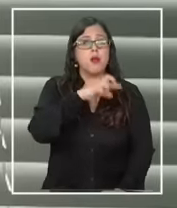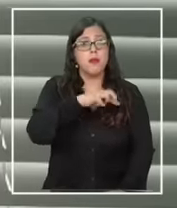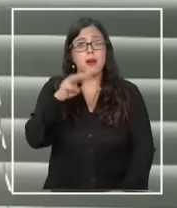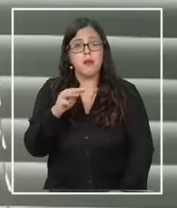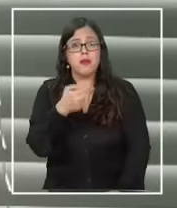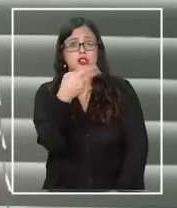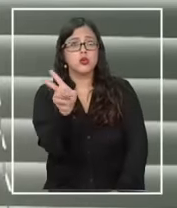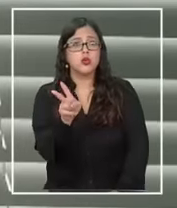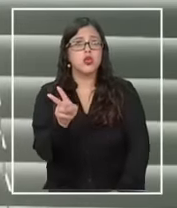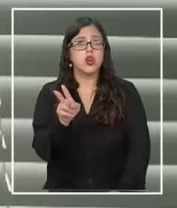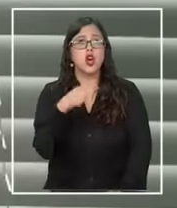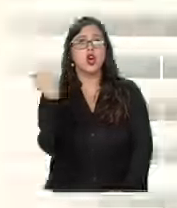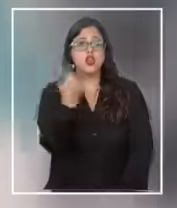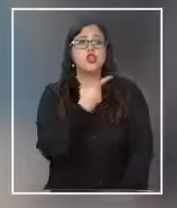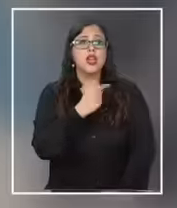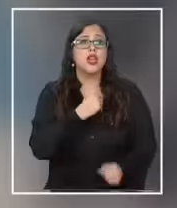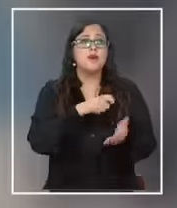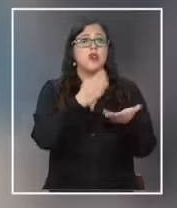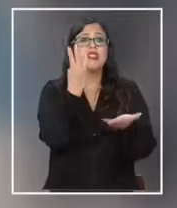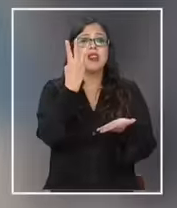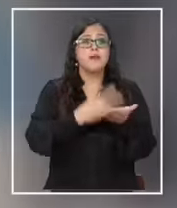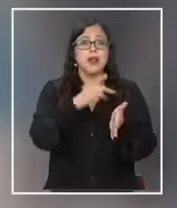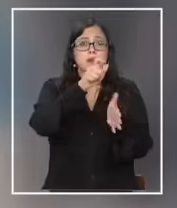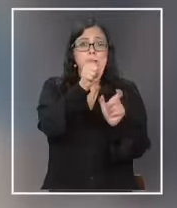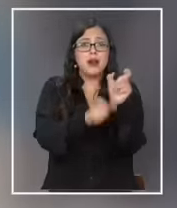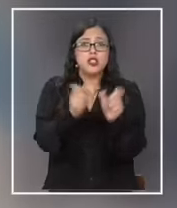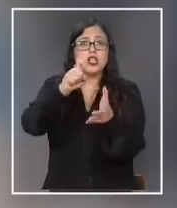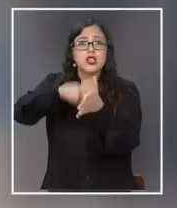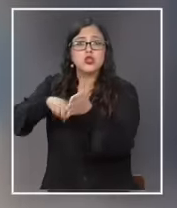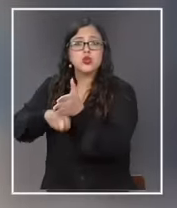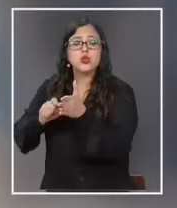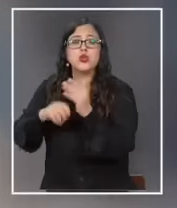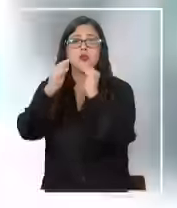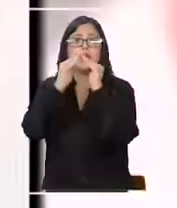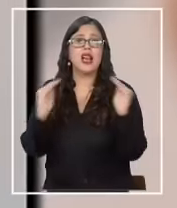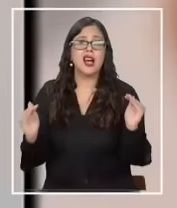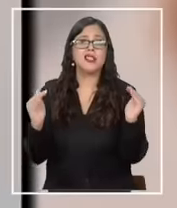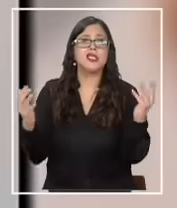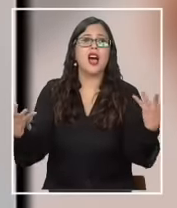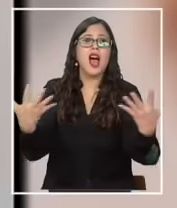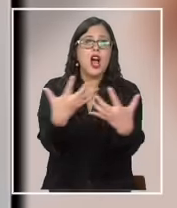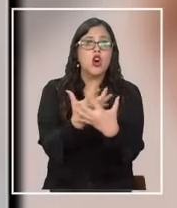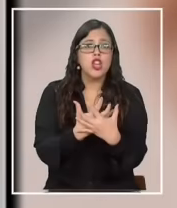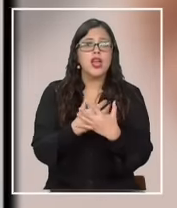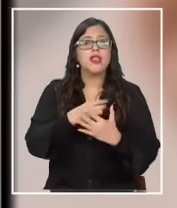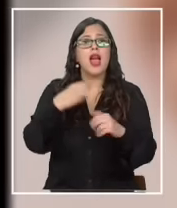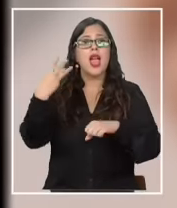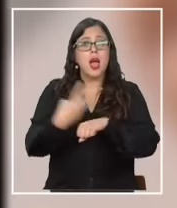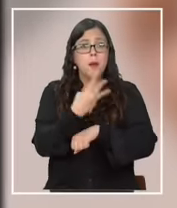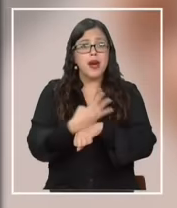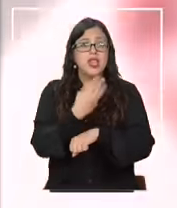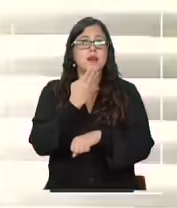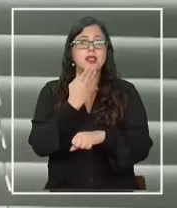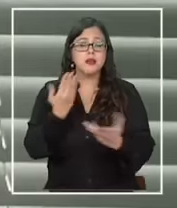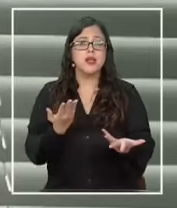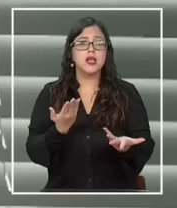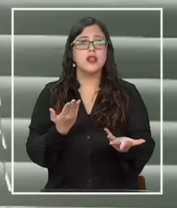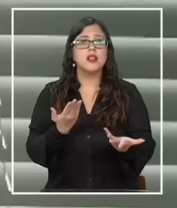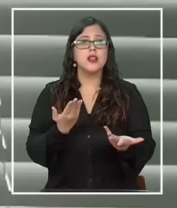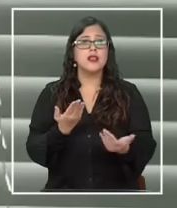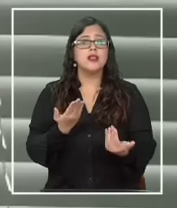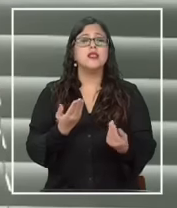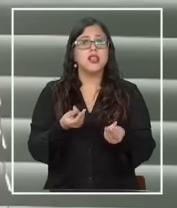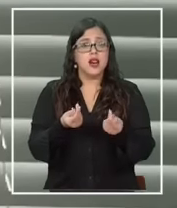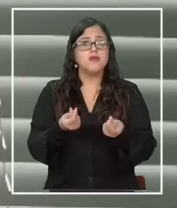de reunir socios 3.000 socios para una casa de acogida en Miami y también tener suficiente para